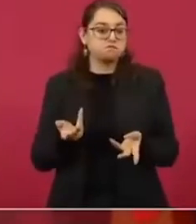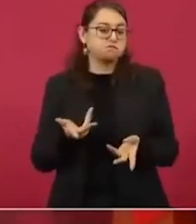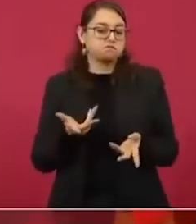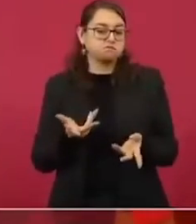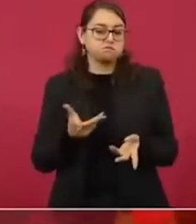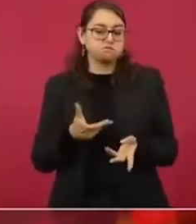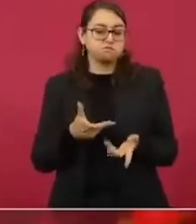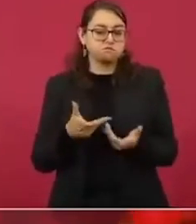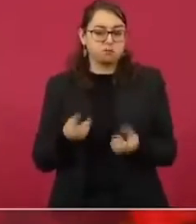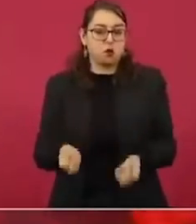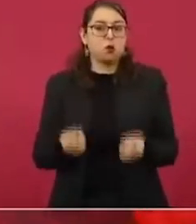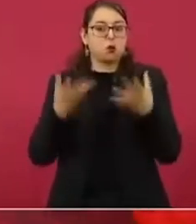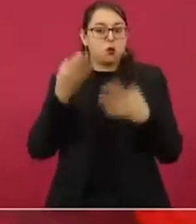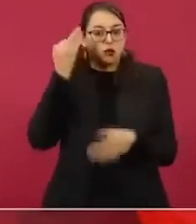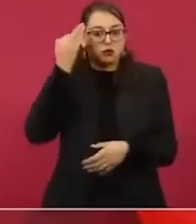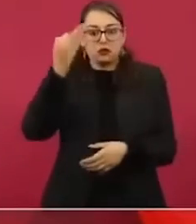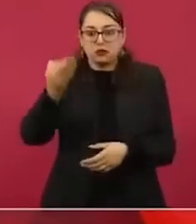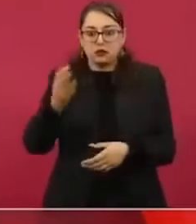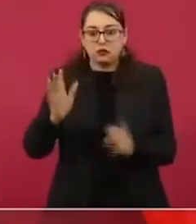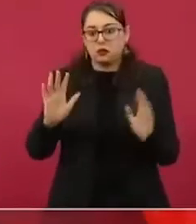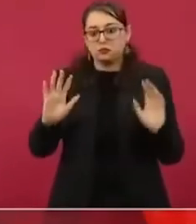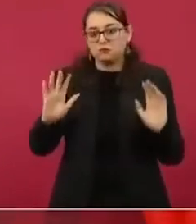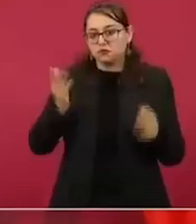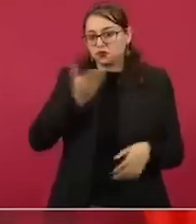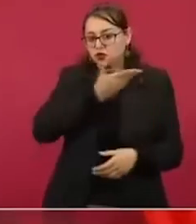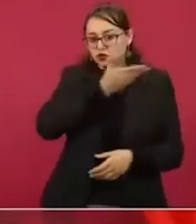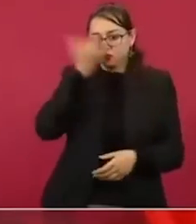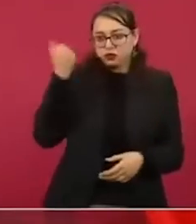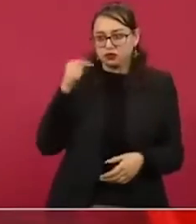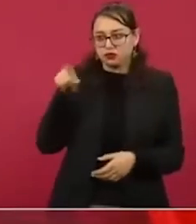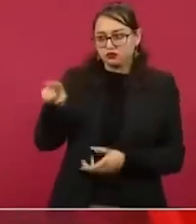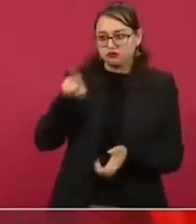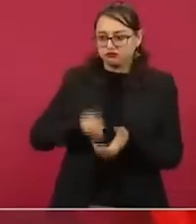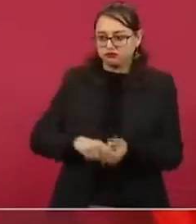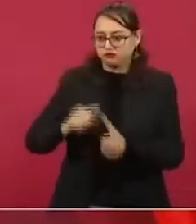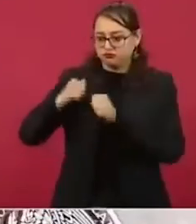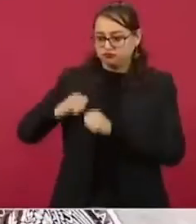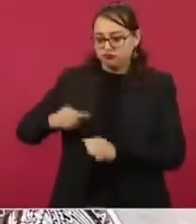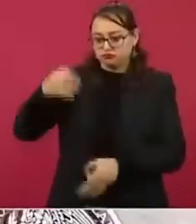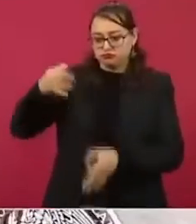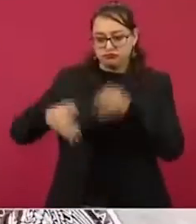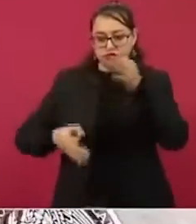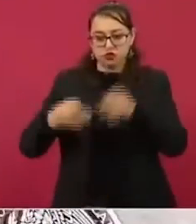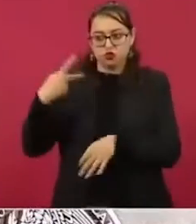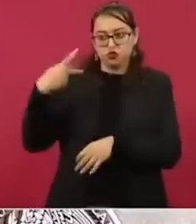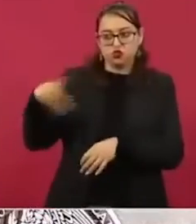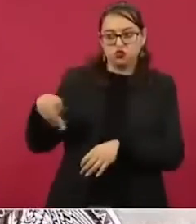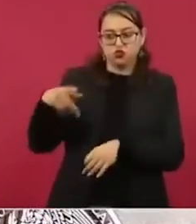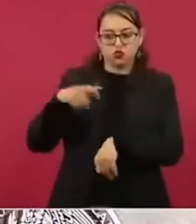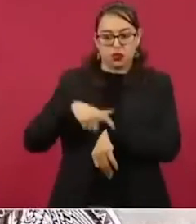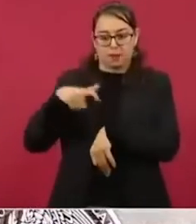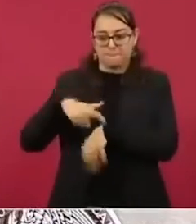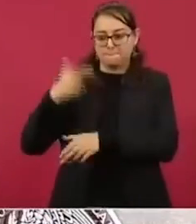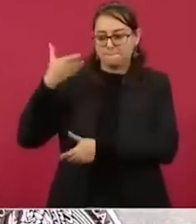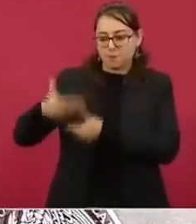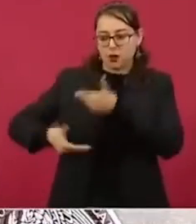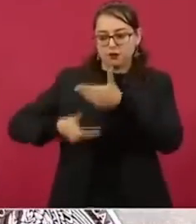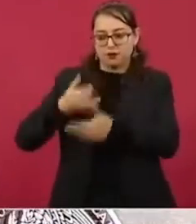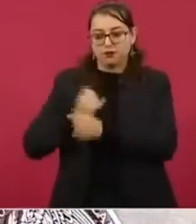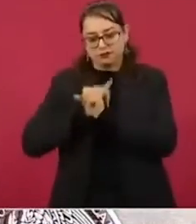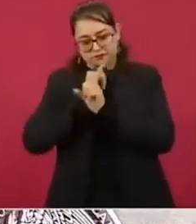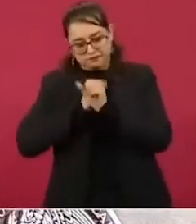tiempo. No sabemos nosotros en qué ritmo pueden trabajar las autoridades y qué tan compleja pueda ser